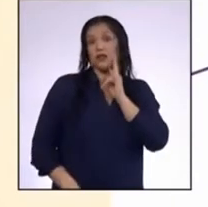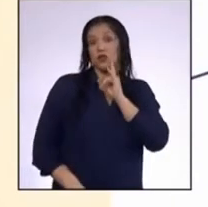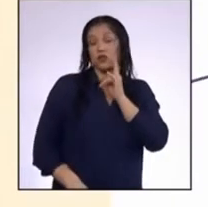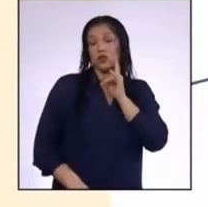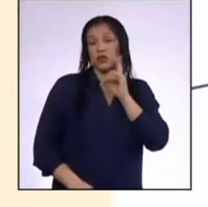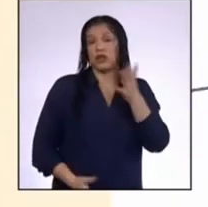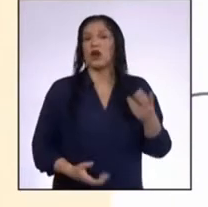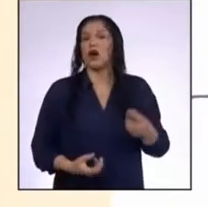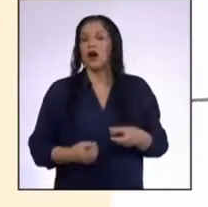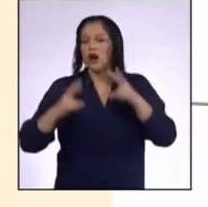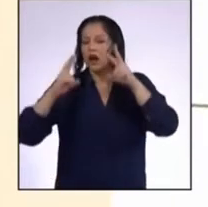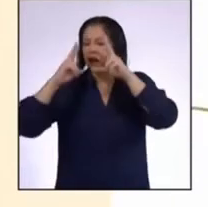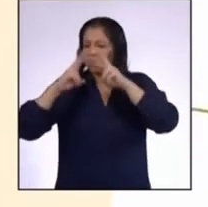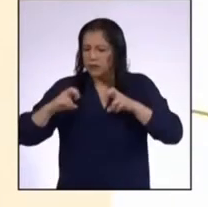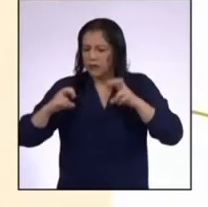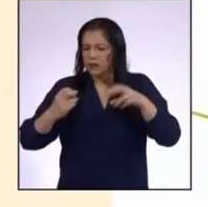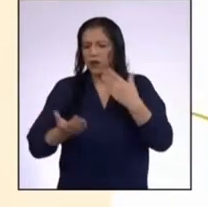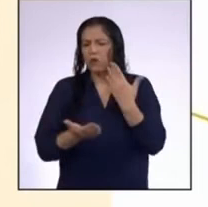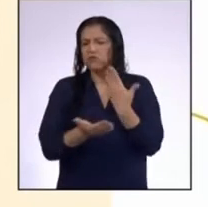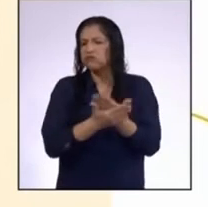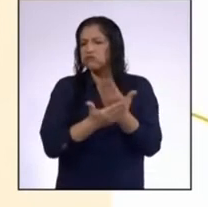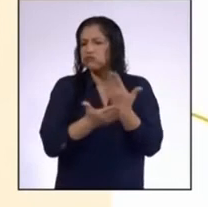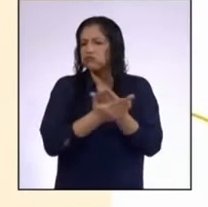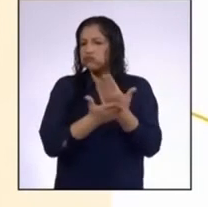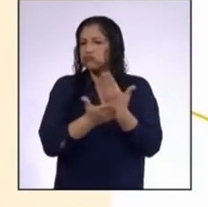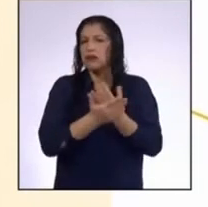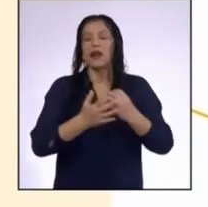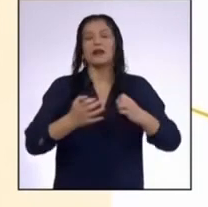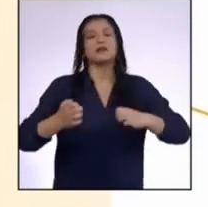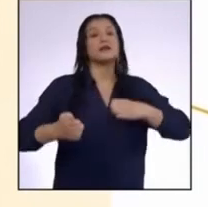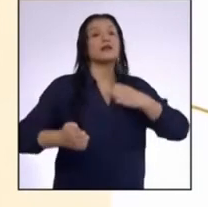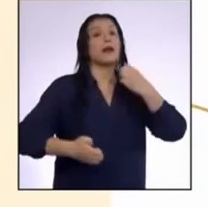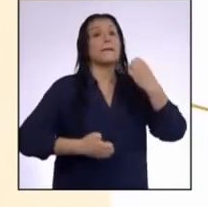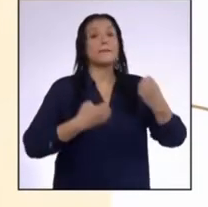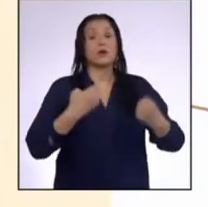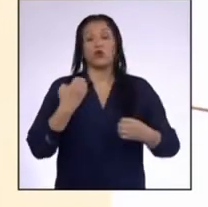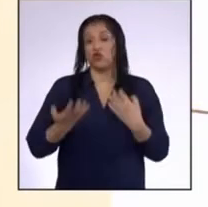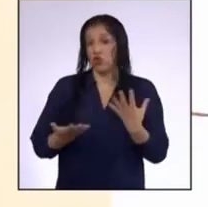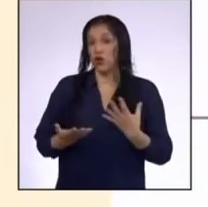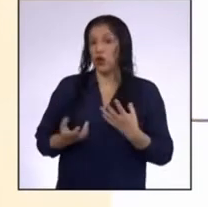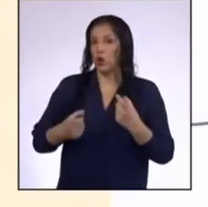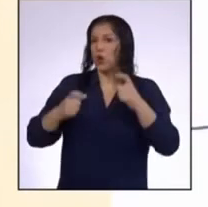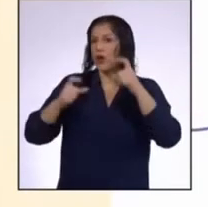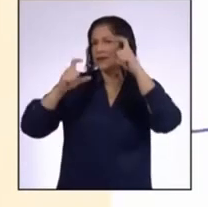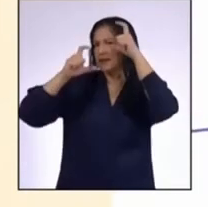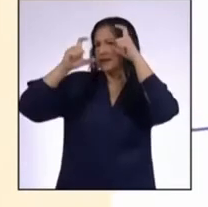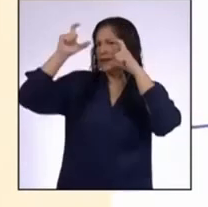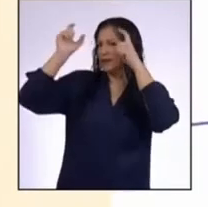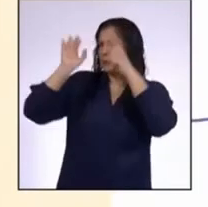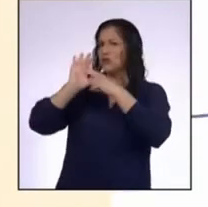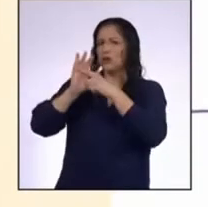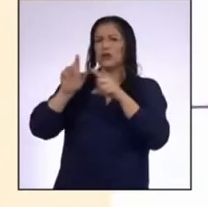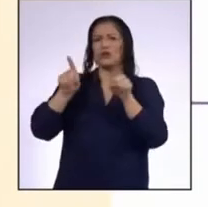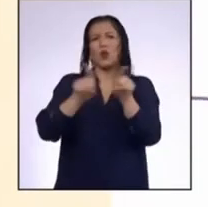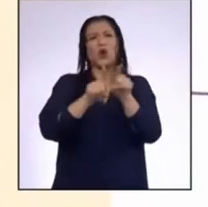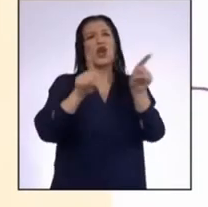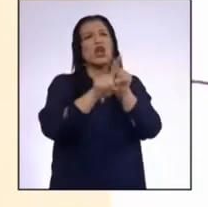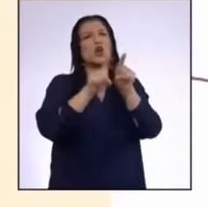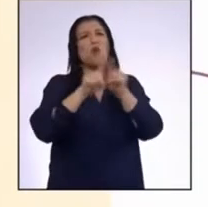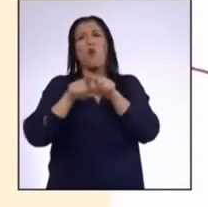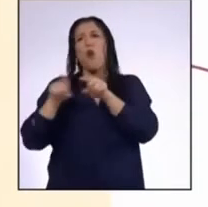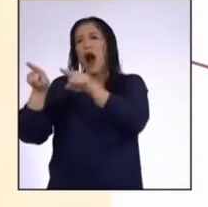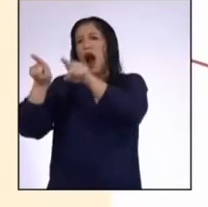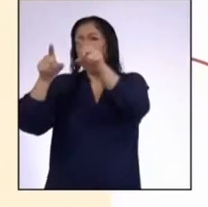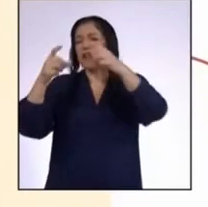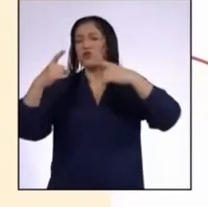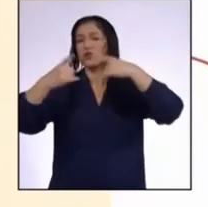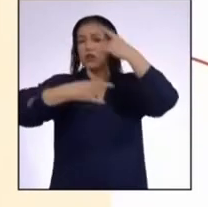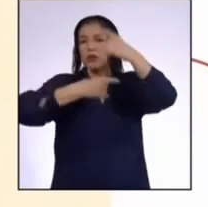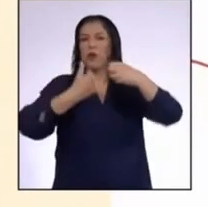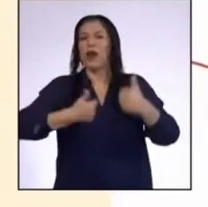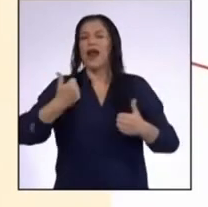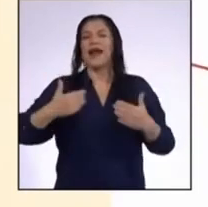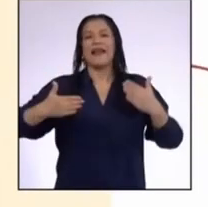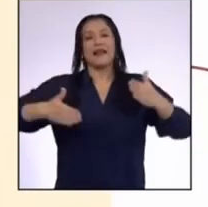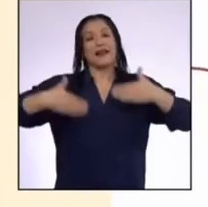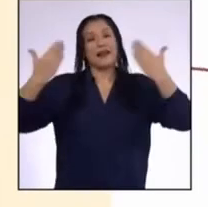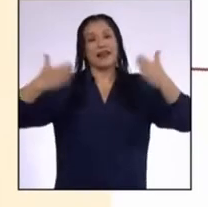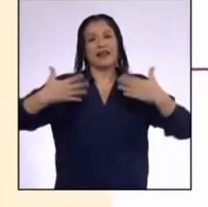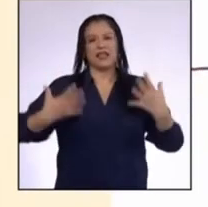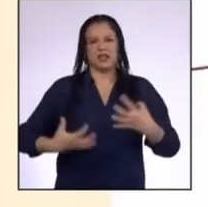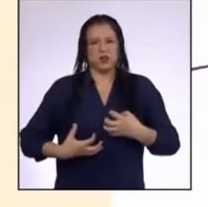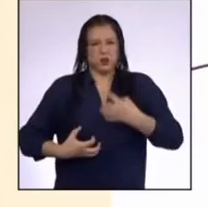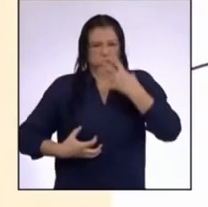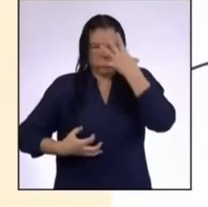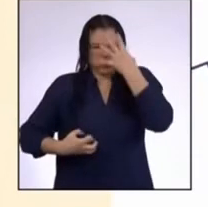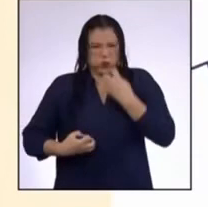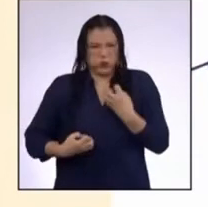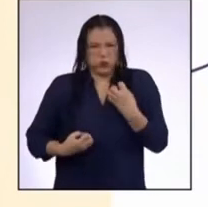Investigó y constató que las emociones Las cuyas expresiones son universales Son la alegría, la